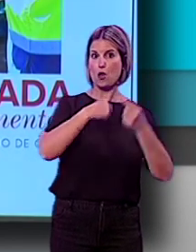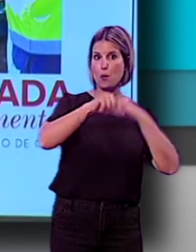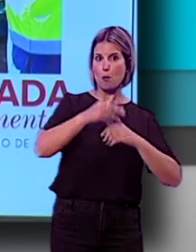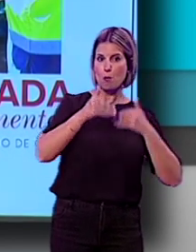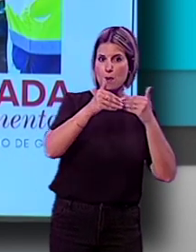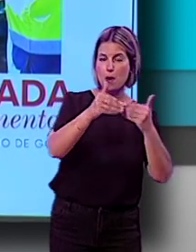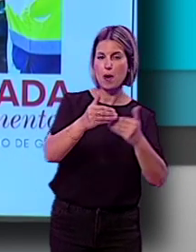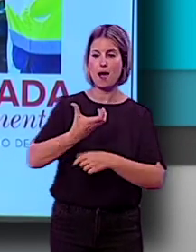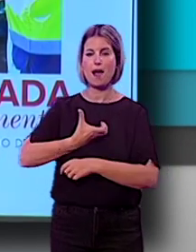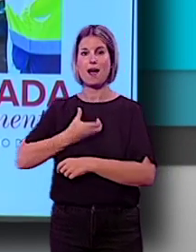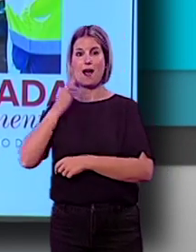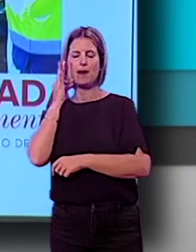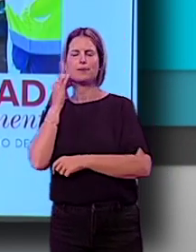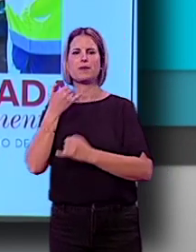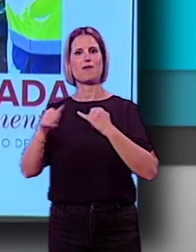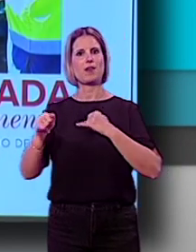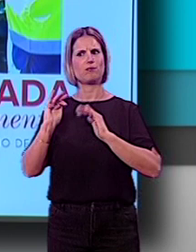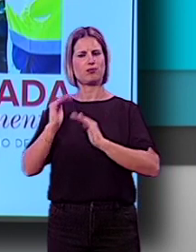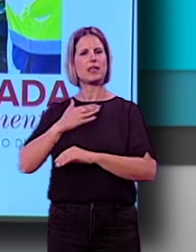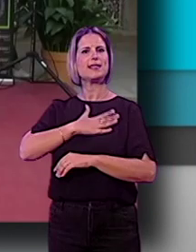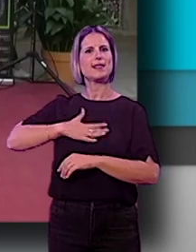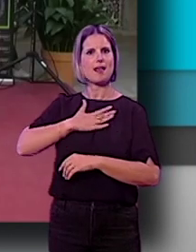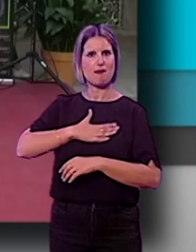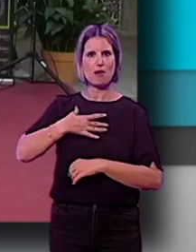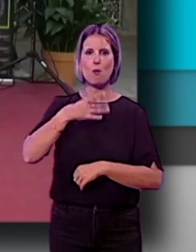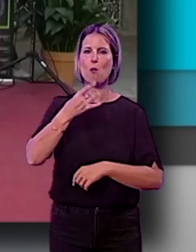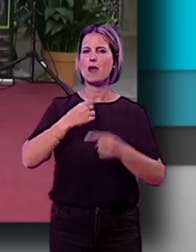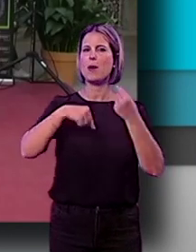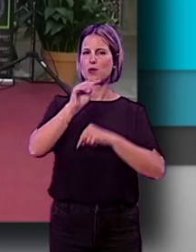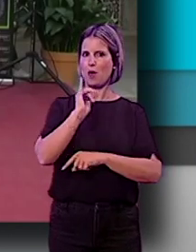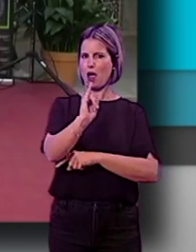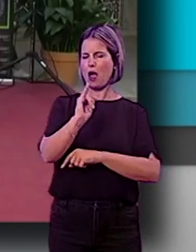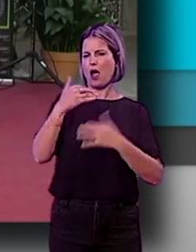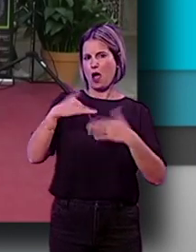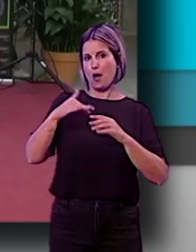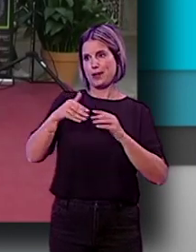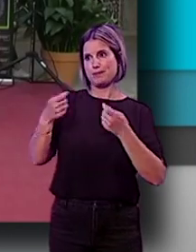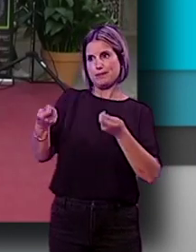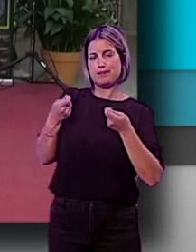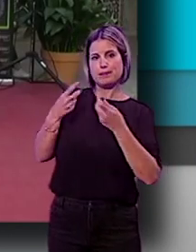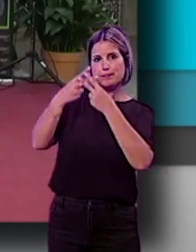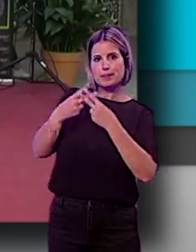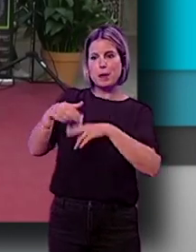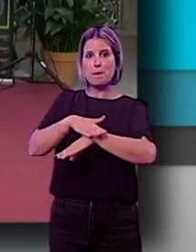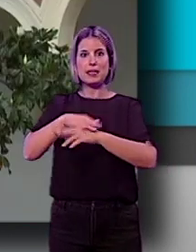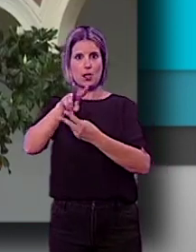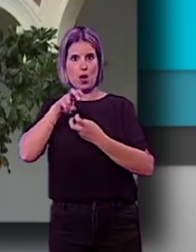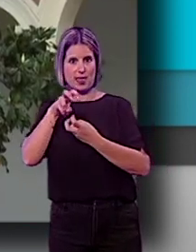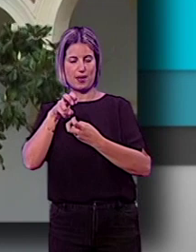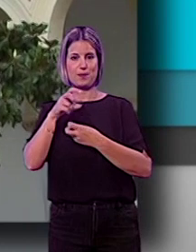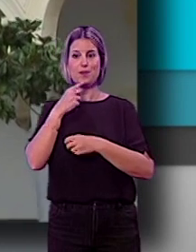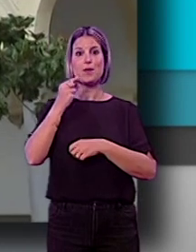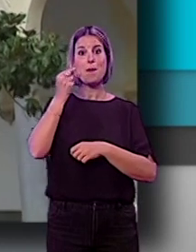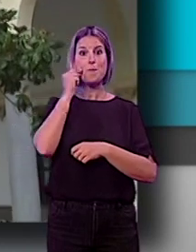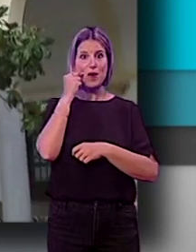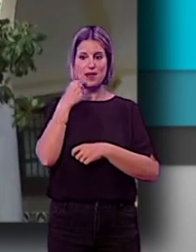prorrogado, la alcaldesa ha mostrado su satisfacción por poder contar con un presupuesto a pesar de estar intervenido por el Ministerio de Hacienda. Marifrán Carazo ha asegurado que